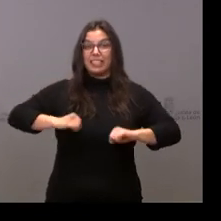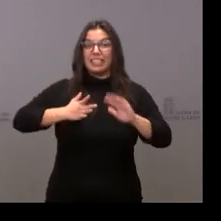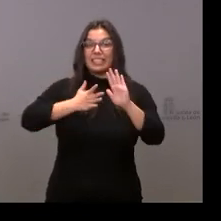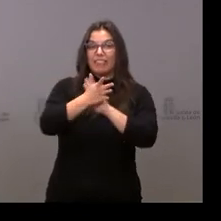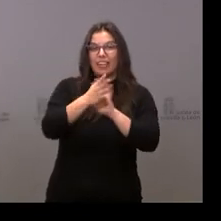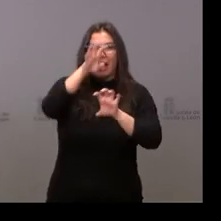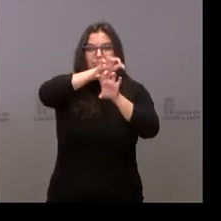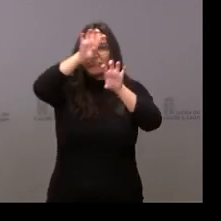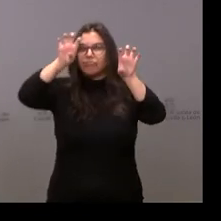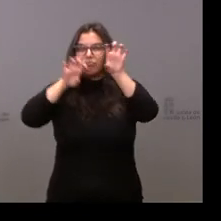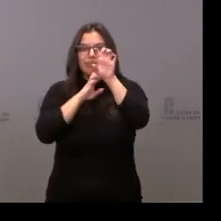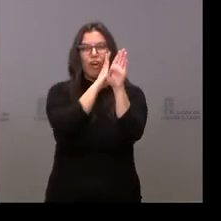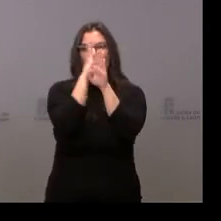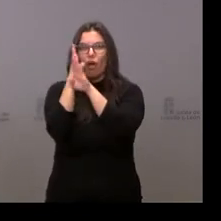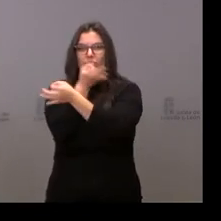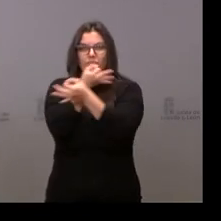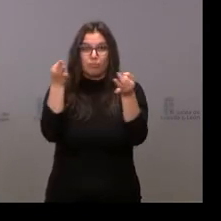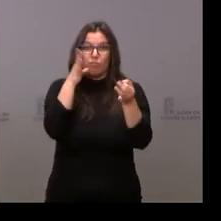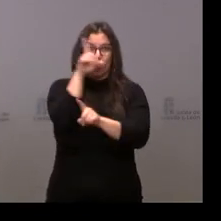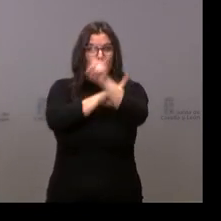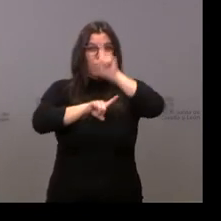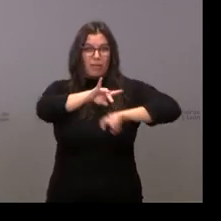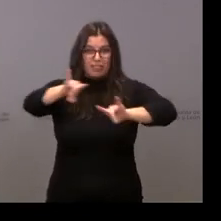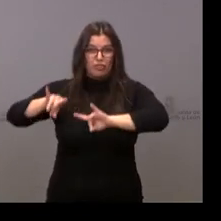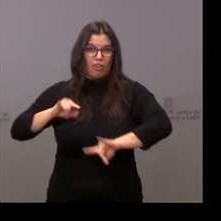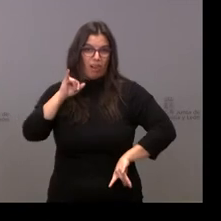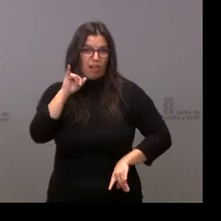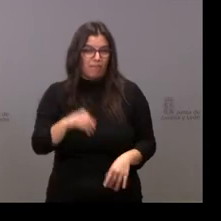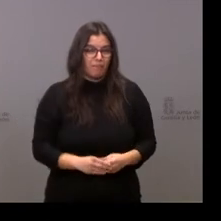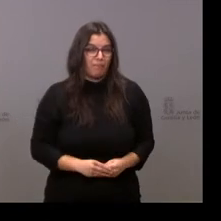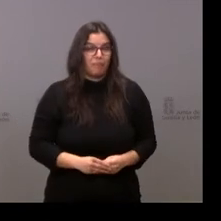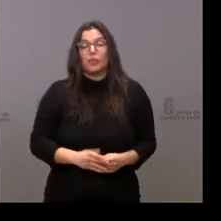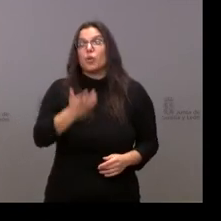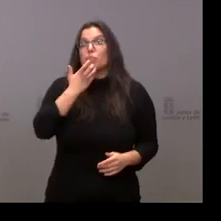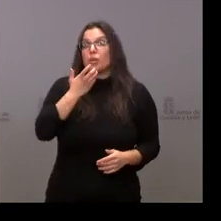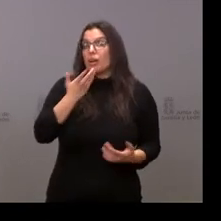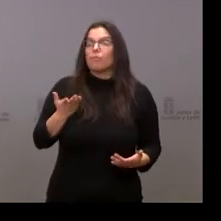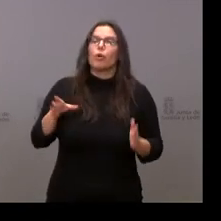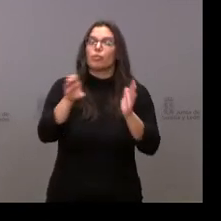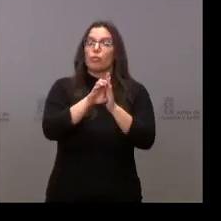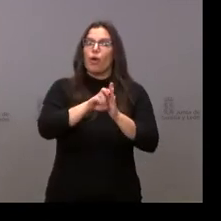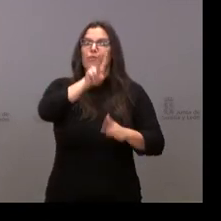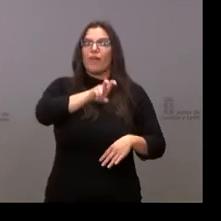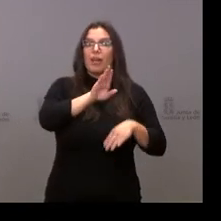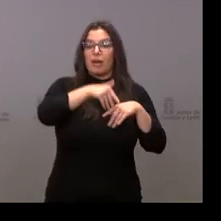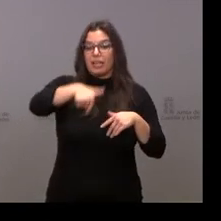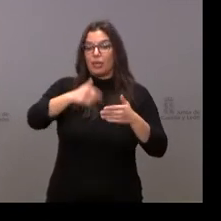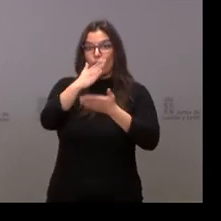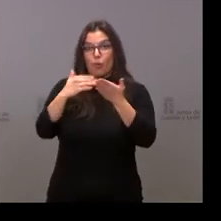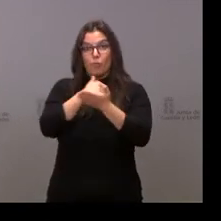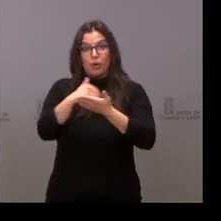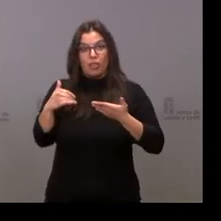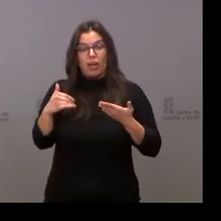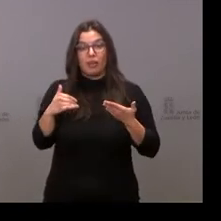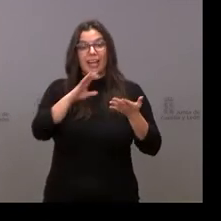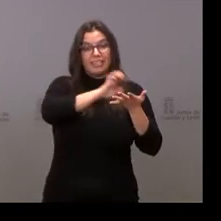encaje perfecto al problema territorial. Por ejemplo, ha permitido que en nuestra comunidad autónoma, que en